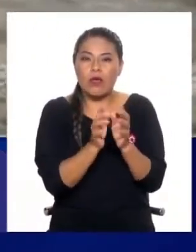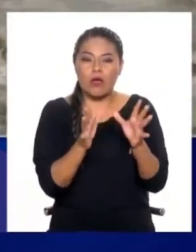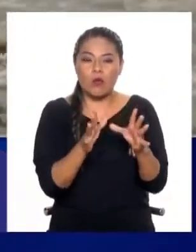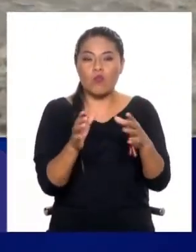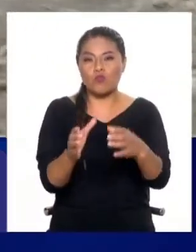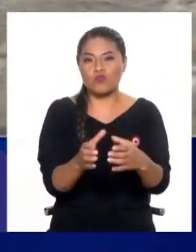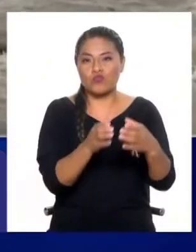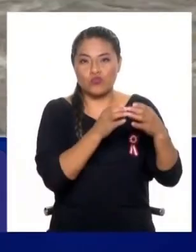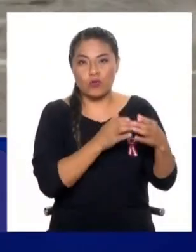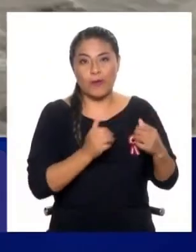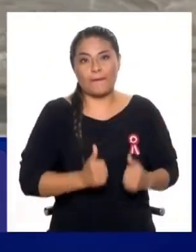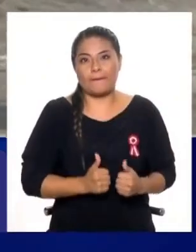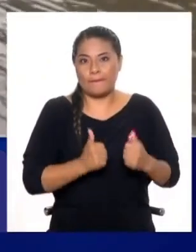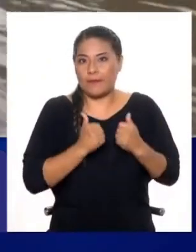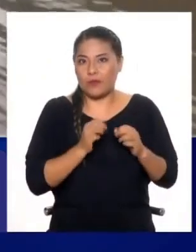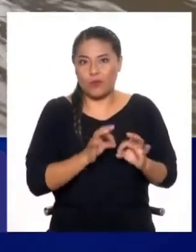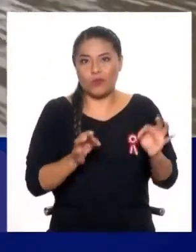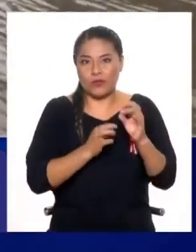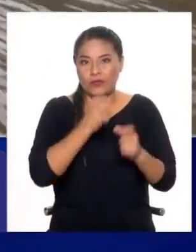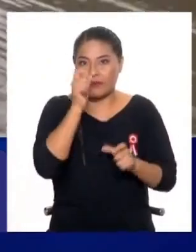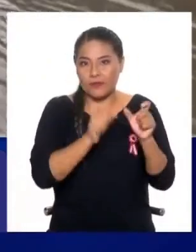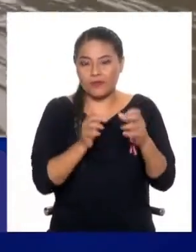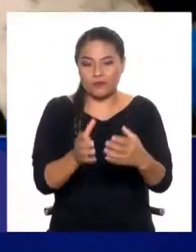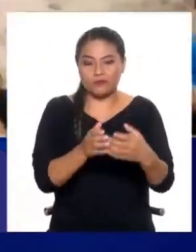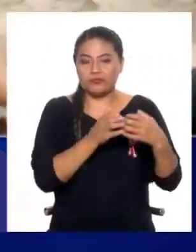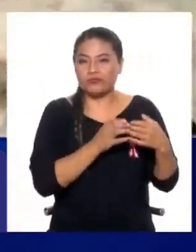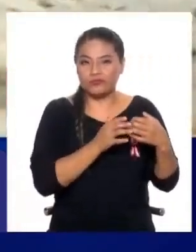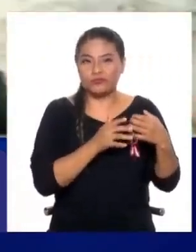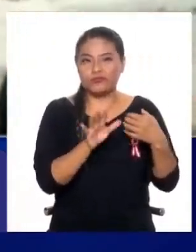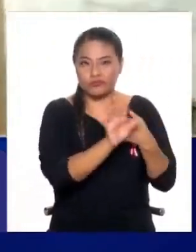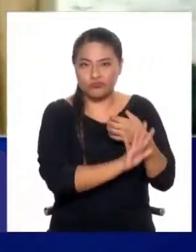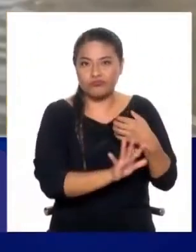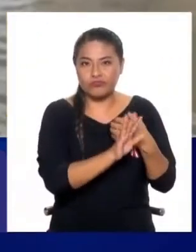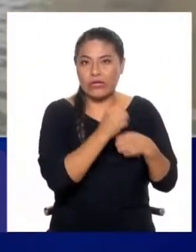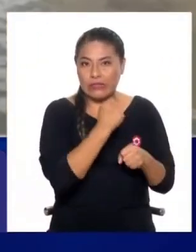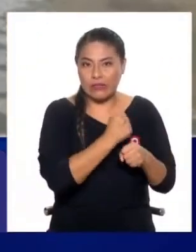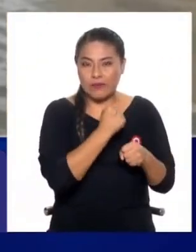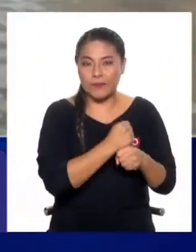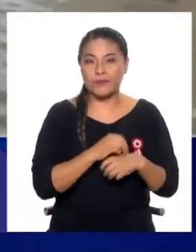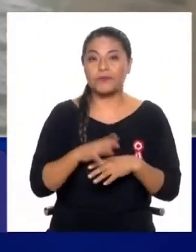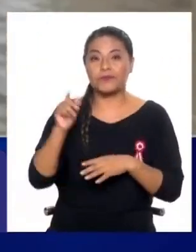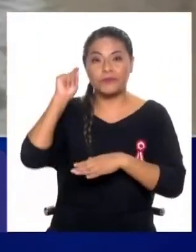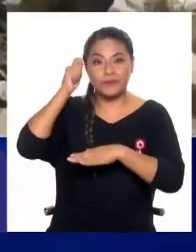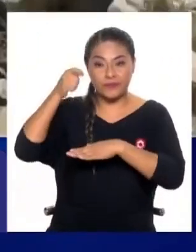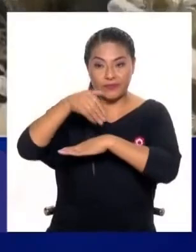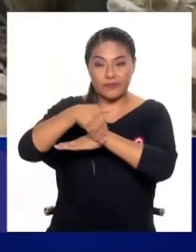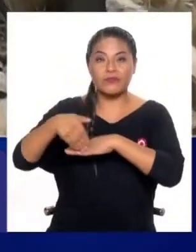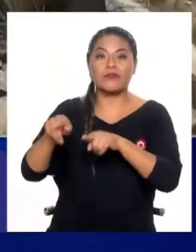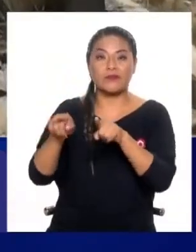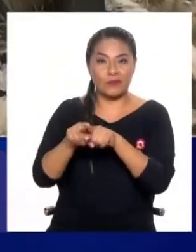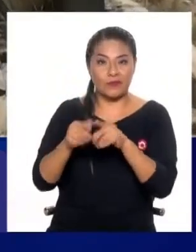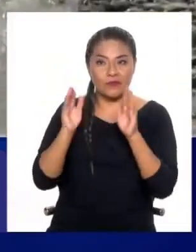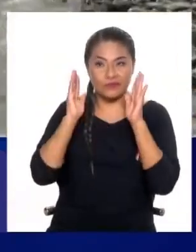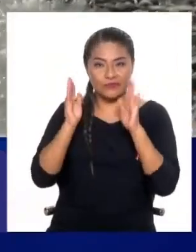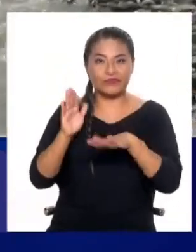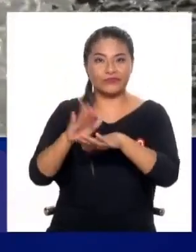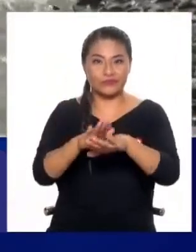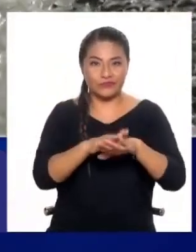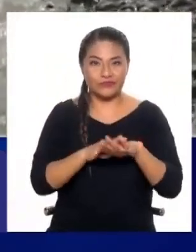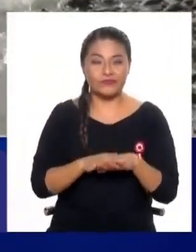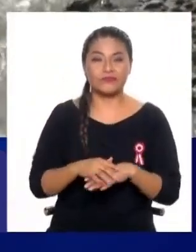humana y en eso es lo que hay que trabajar. Tenemos, por ejemplo, en ingeniería, se tienen los sistemas de alerta temprana.